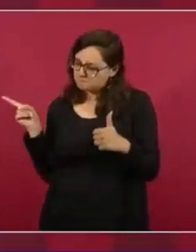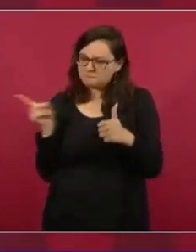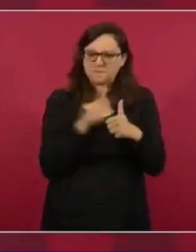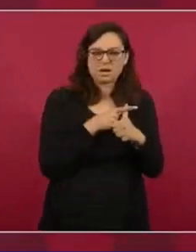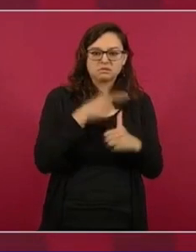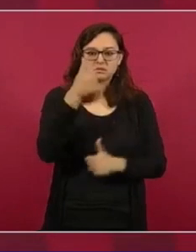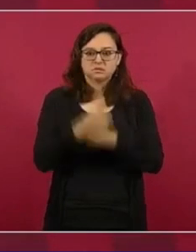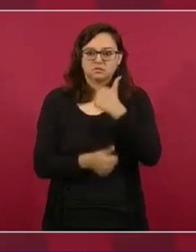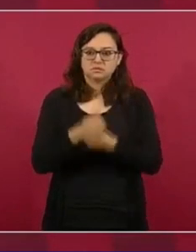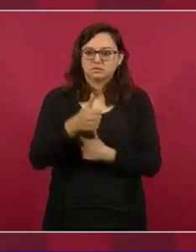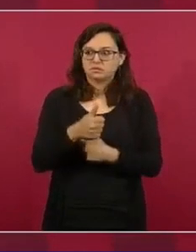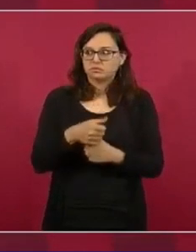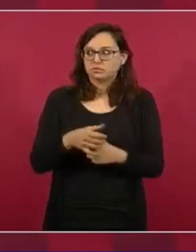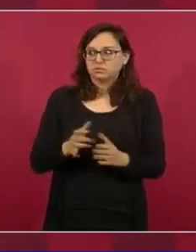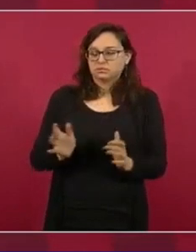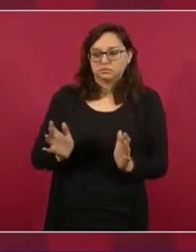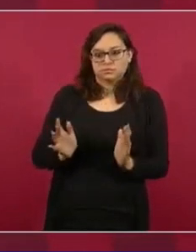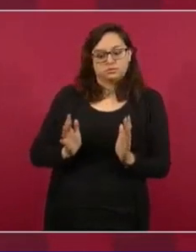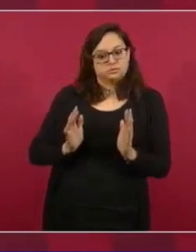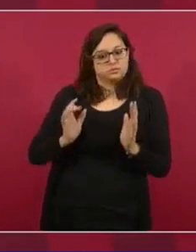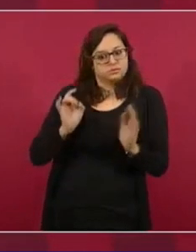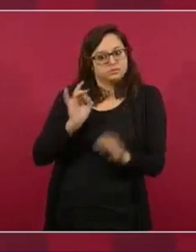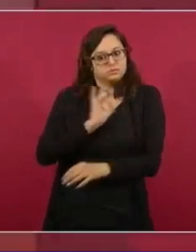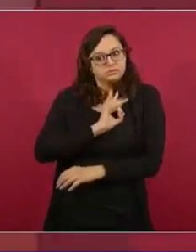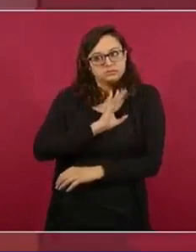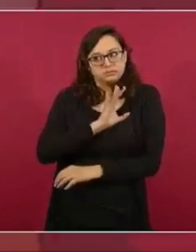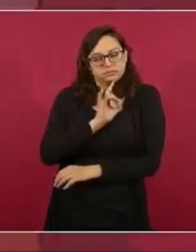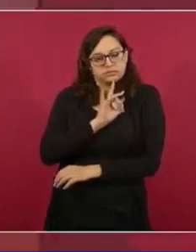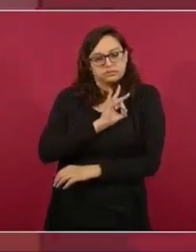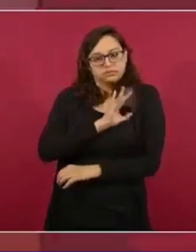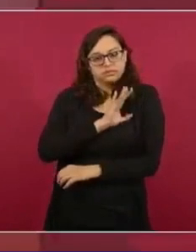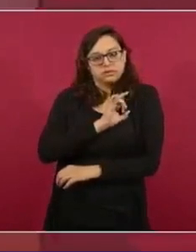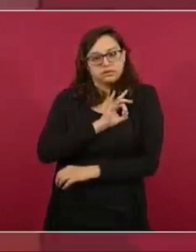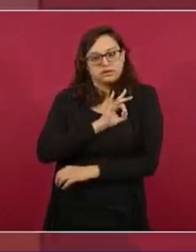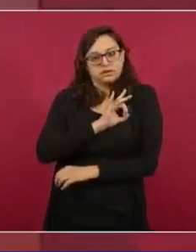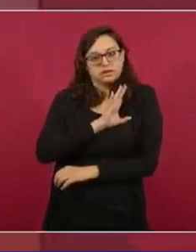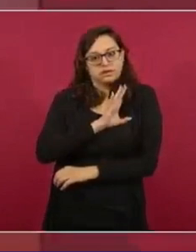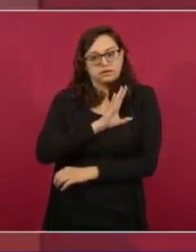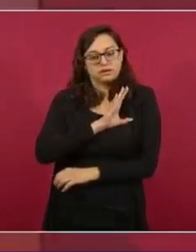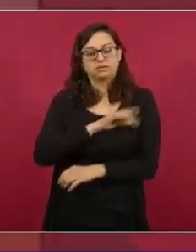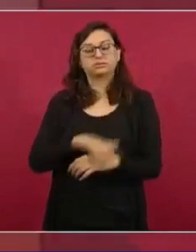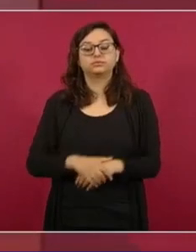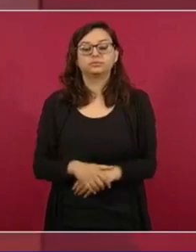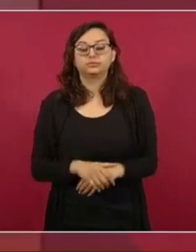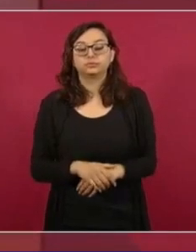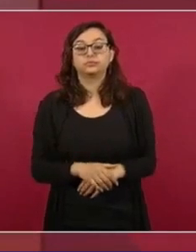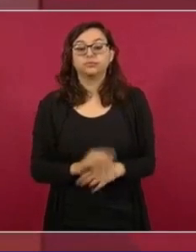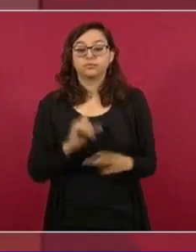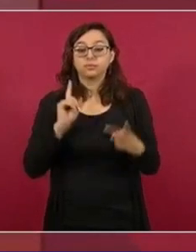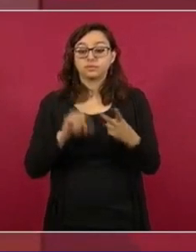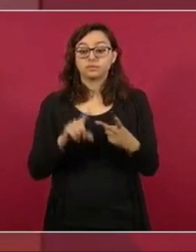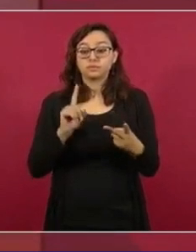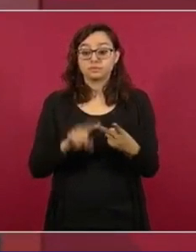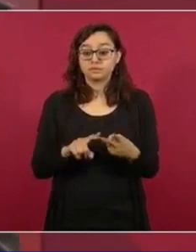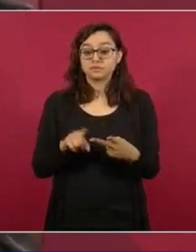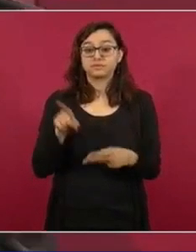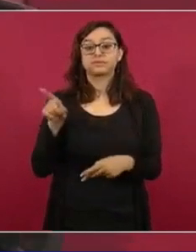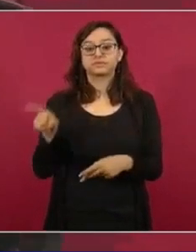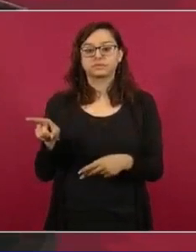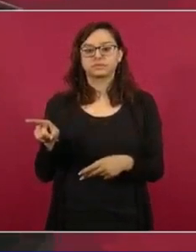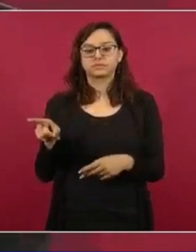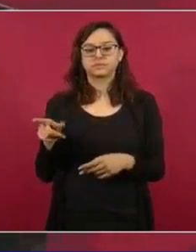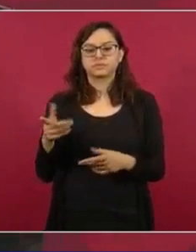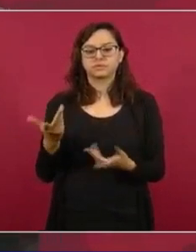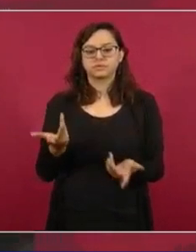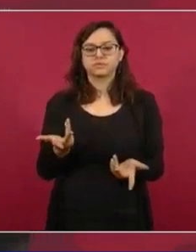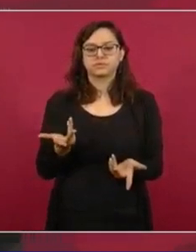Y se burlaron, y aquí lo voy a aclarar, porque cuando me desaforaron, ayer, por